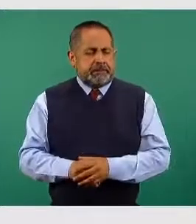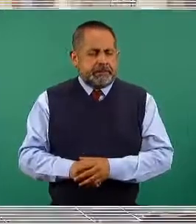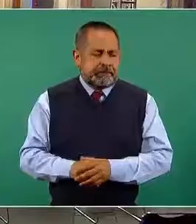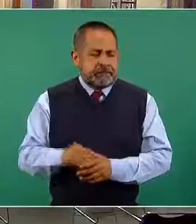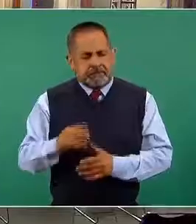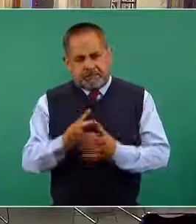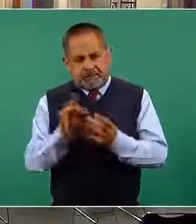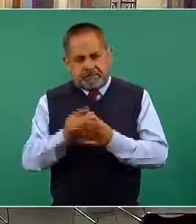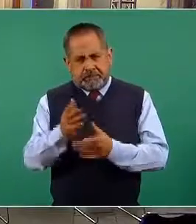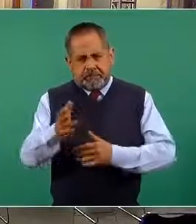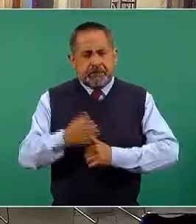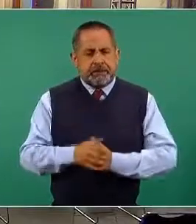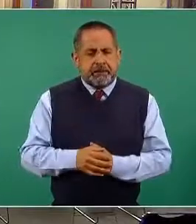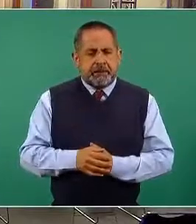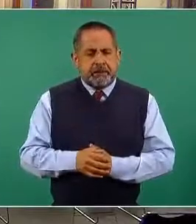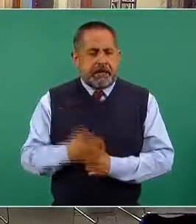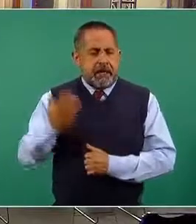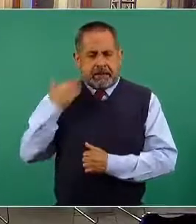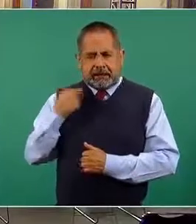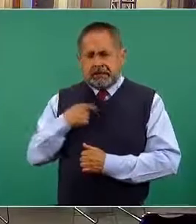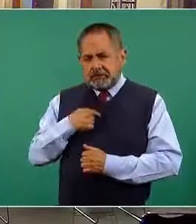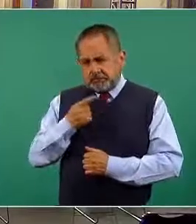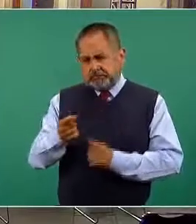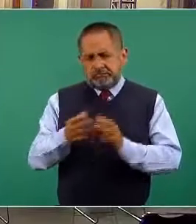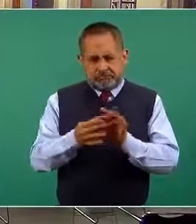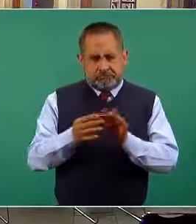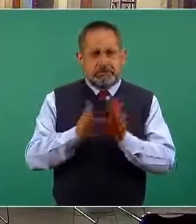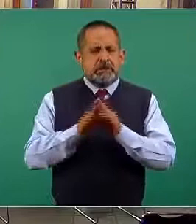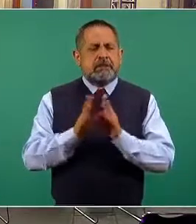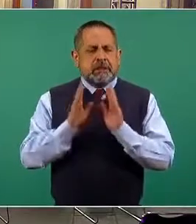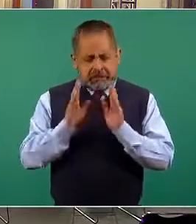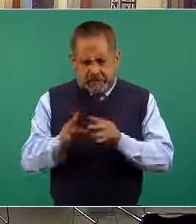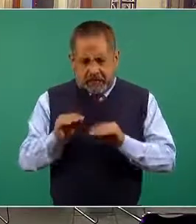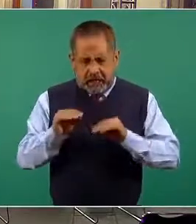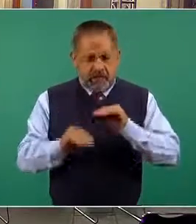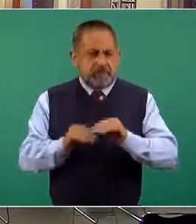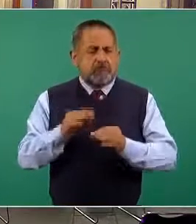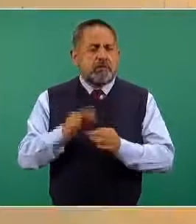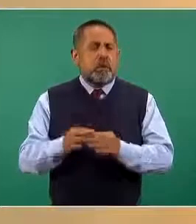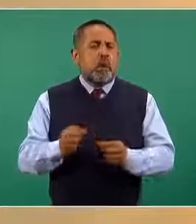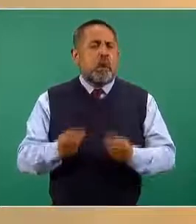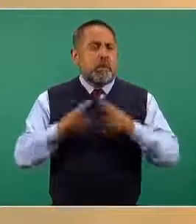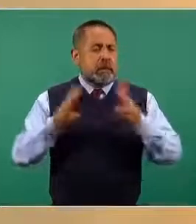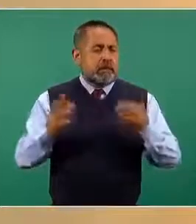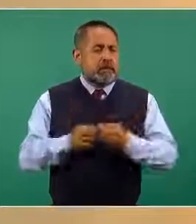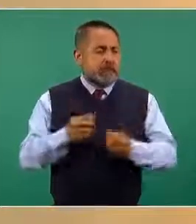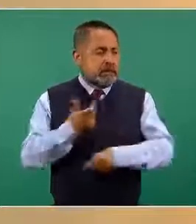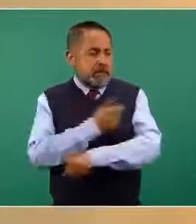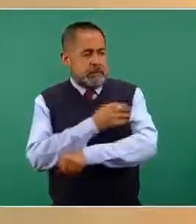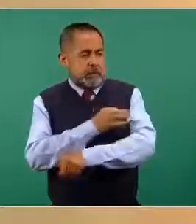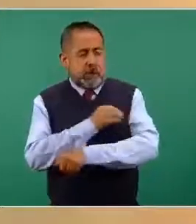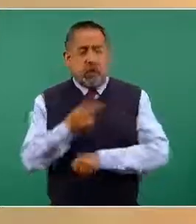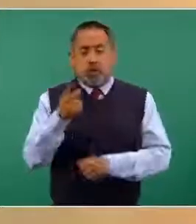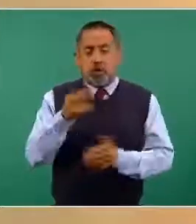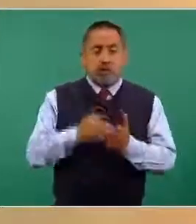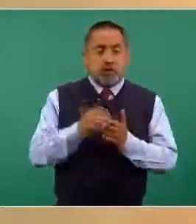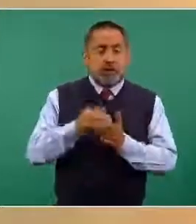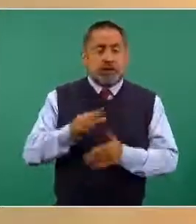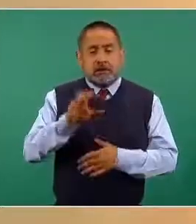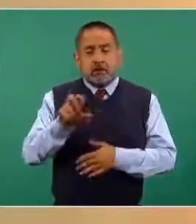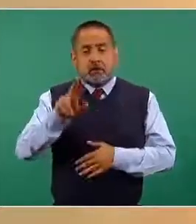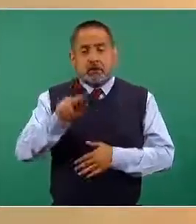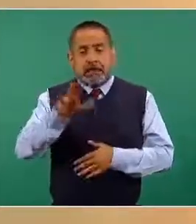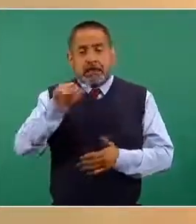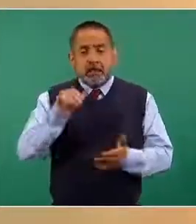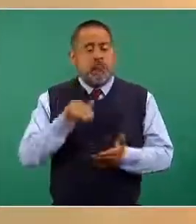comenté que se han aplicado hasta el día de hoy, 2 millones 585